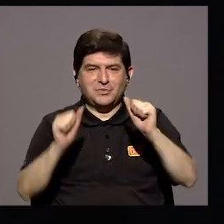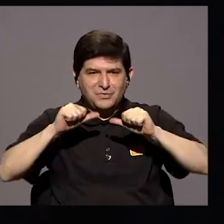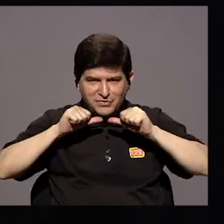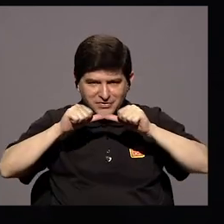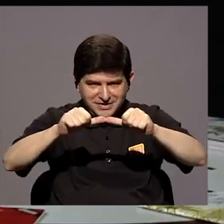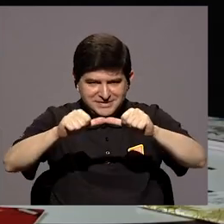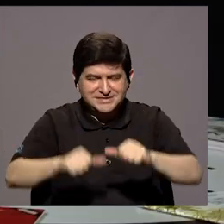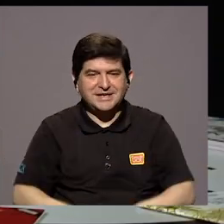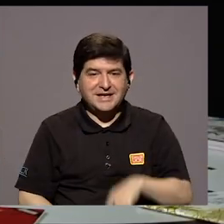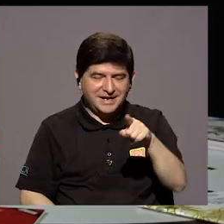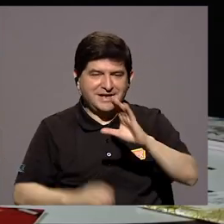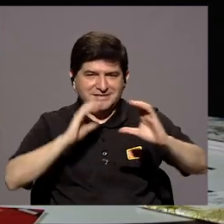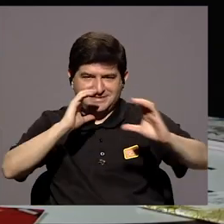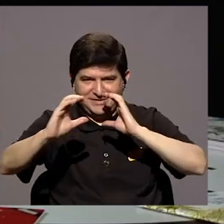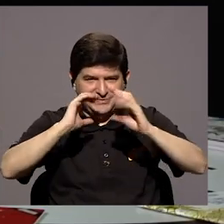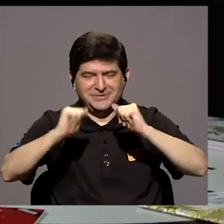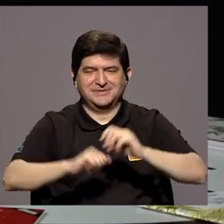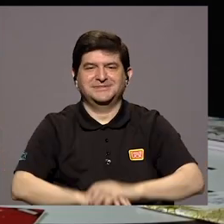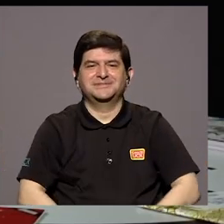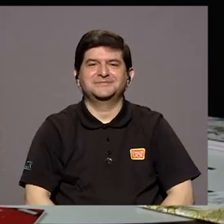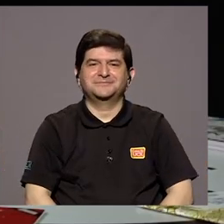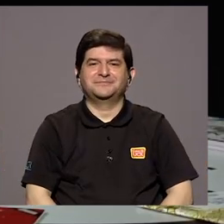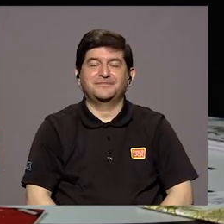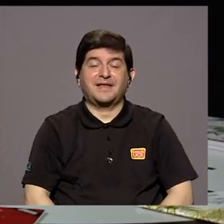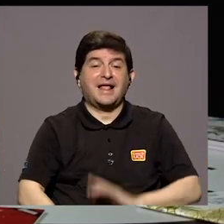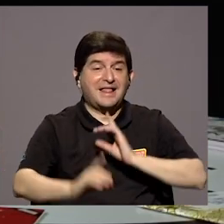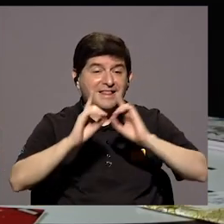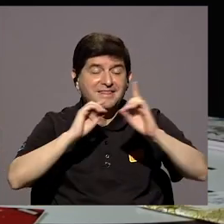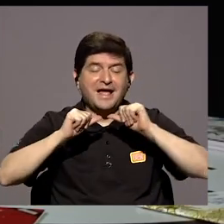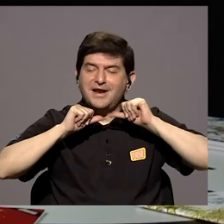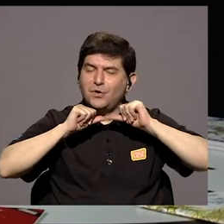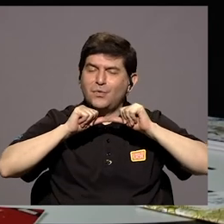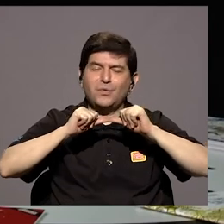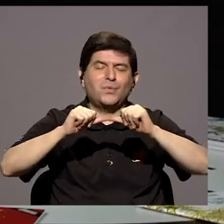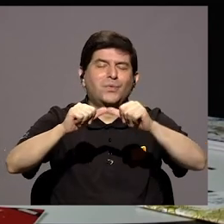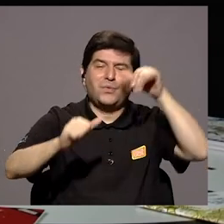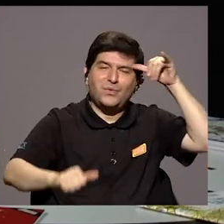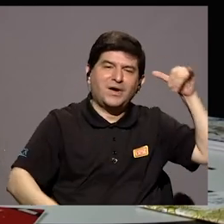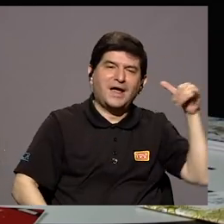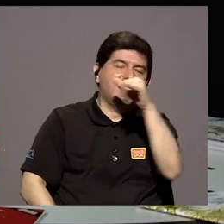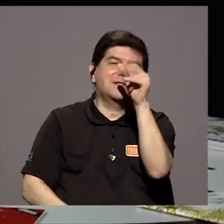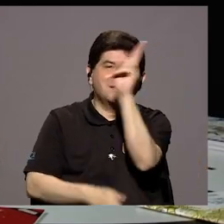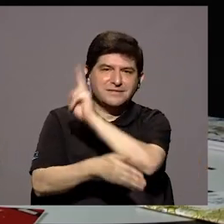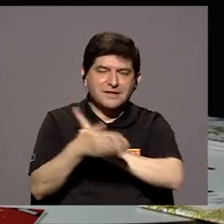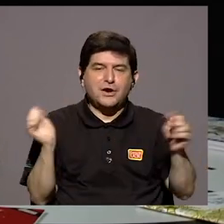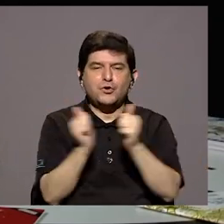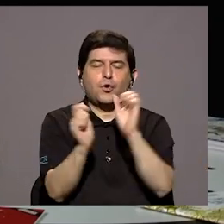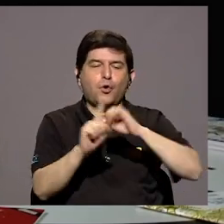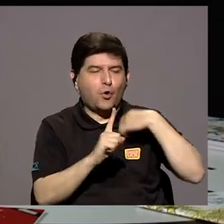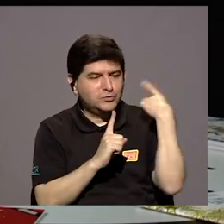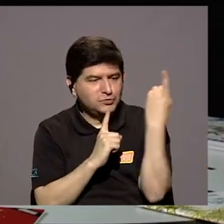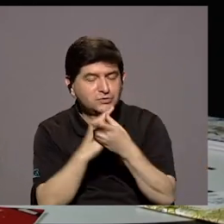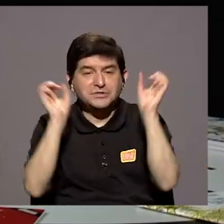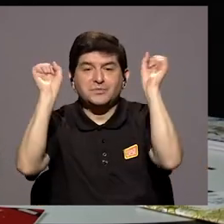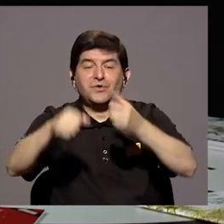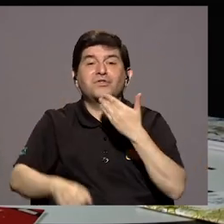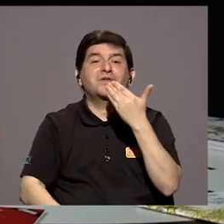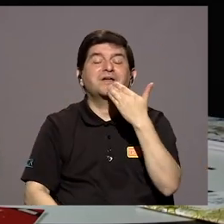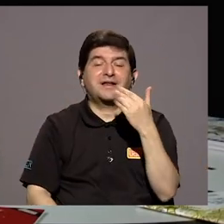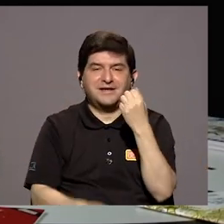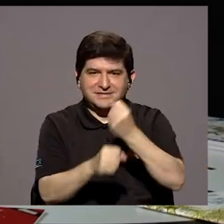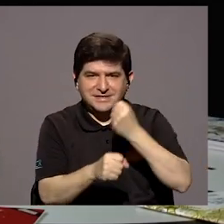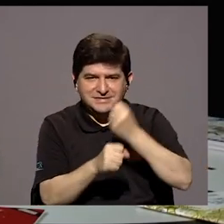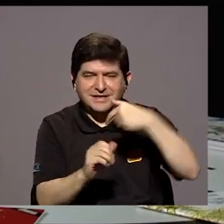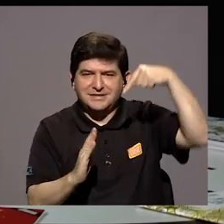Interlocución Ese Diálogo Eterno Que La Universidad Tiene Con La Sociedad Es Posible Gracias A Esa Labor Profunda